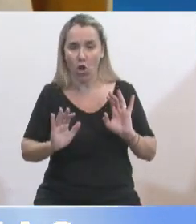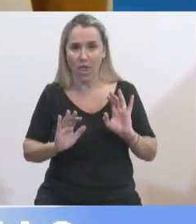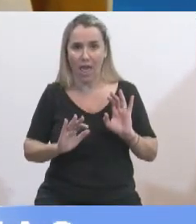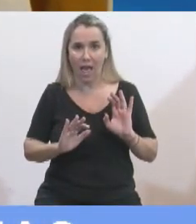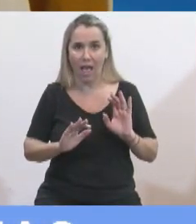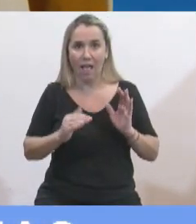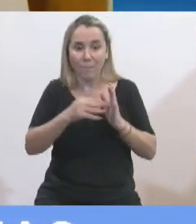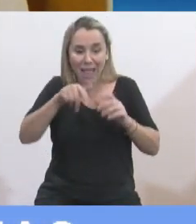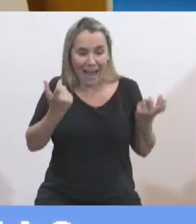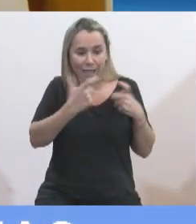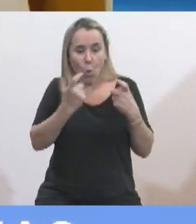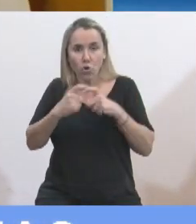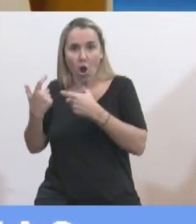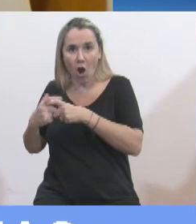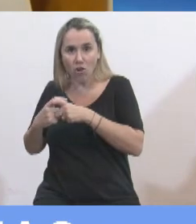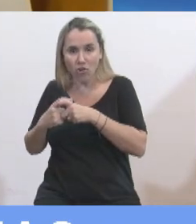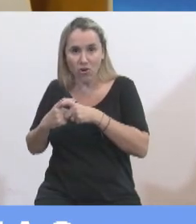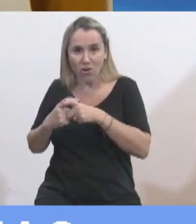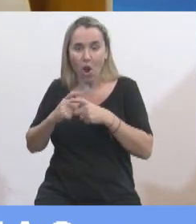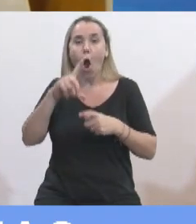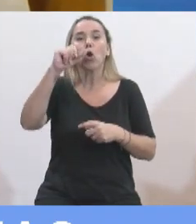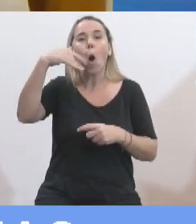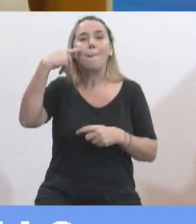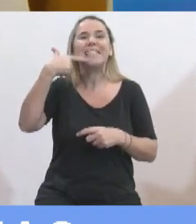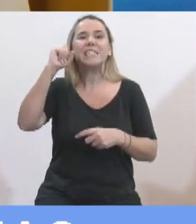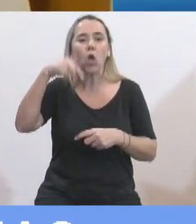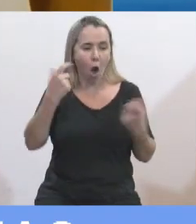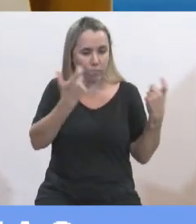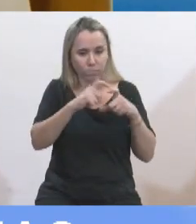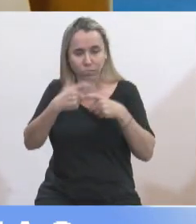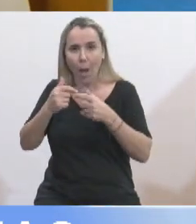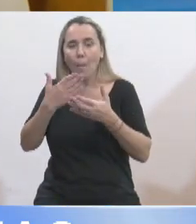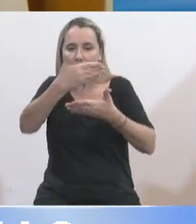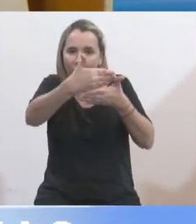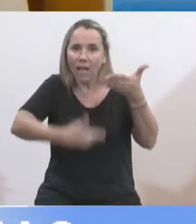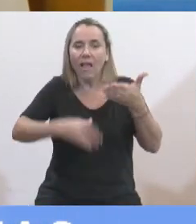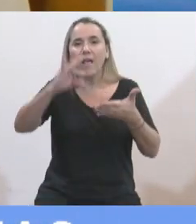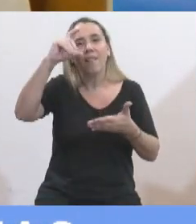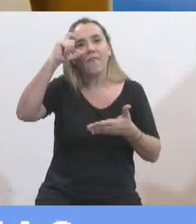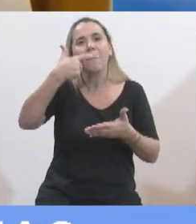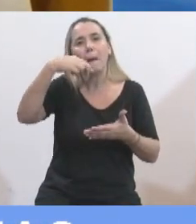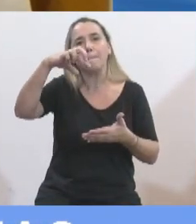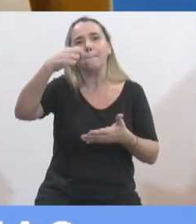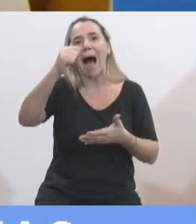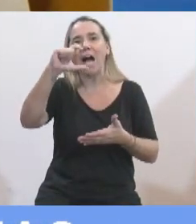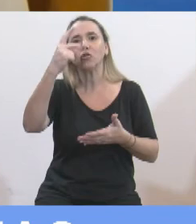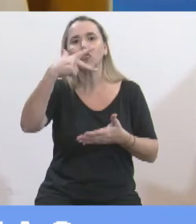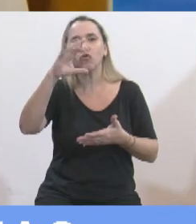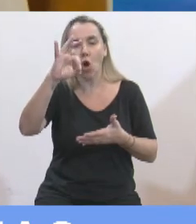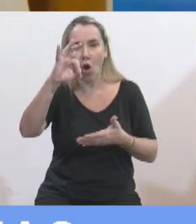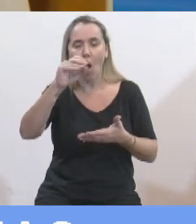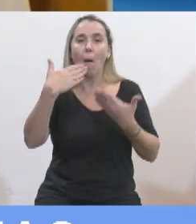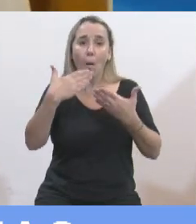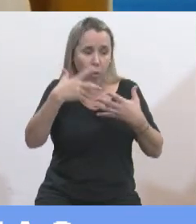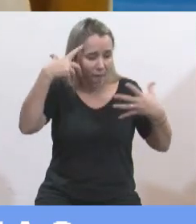la reunión en las comisiones y cada comisión emite un despacho. La comisión puede emitir un despacho en forma conjunta o en forma unánime. O la